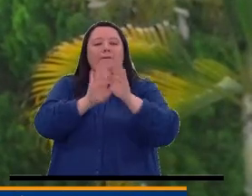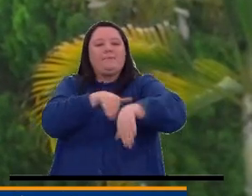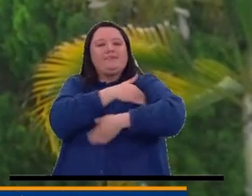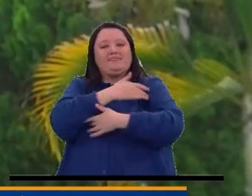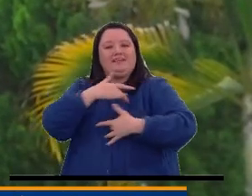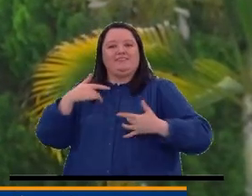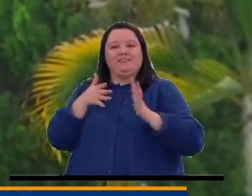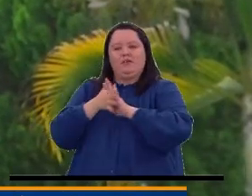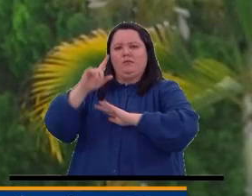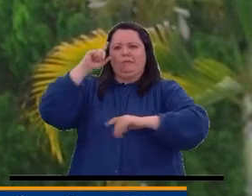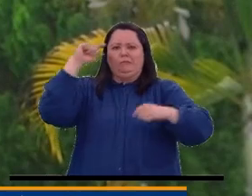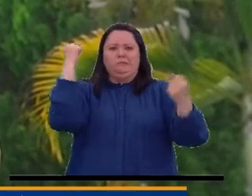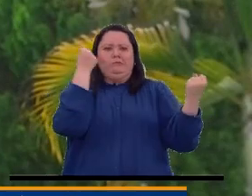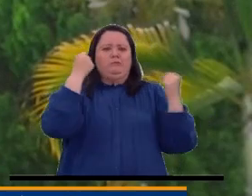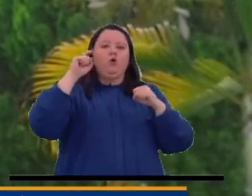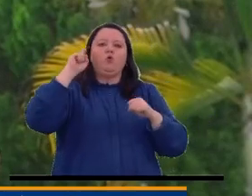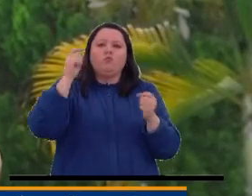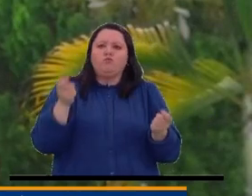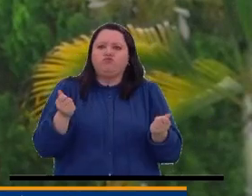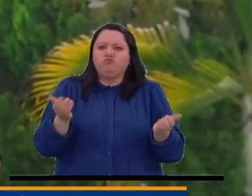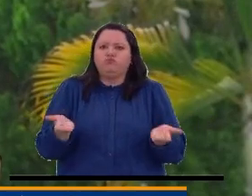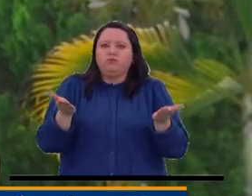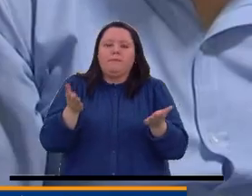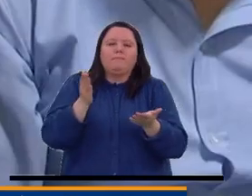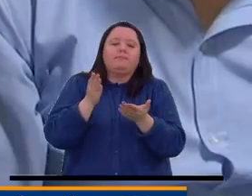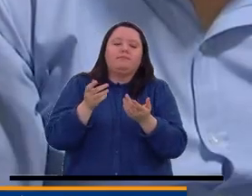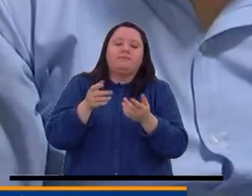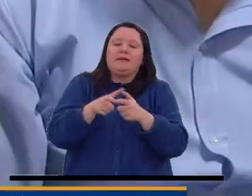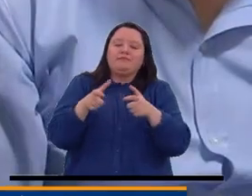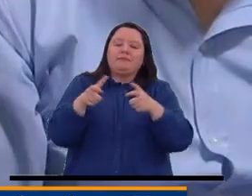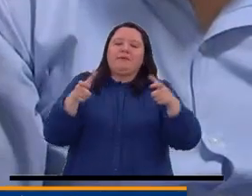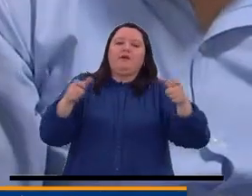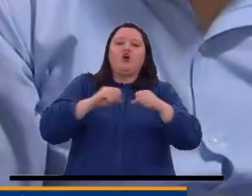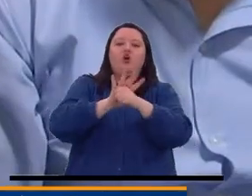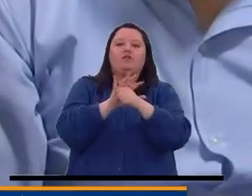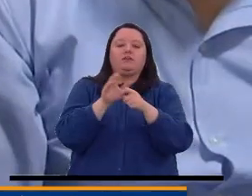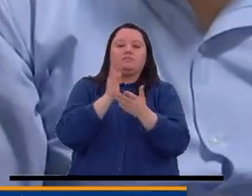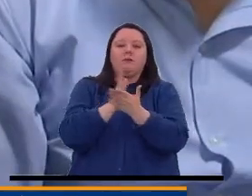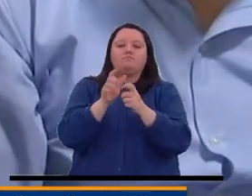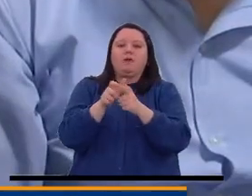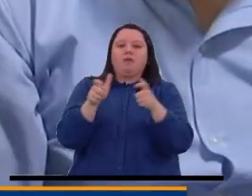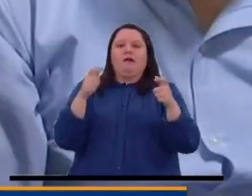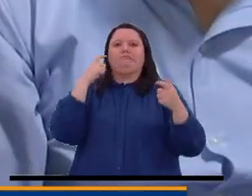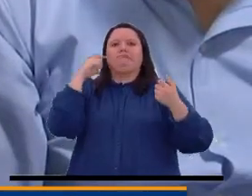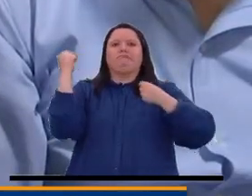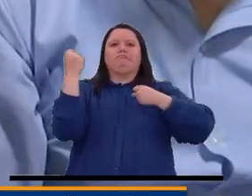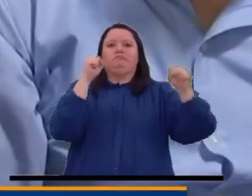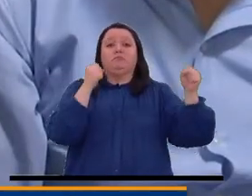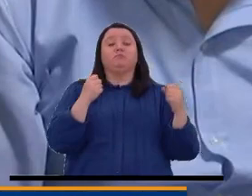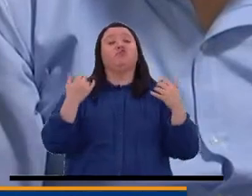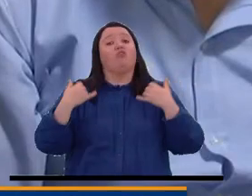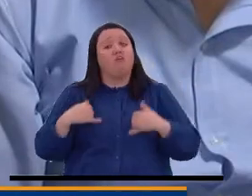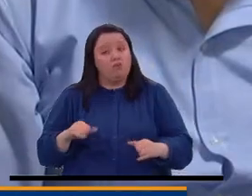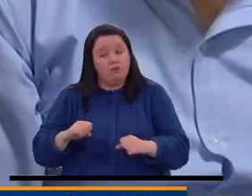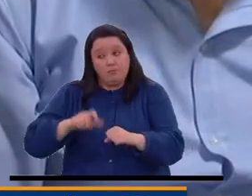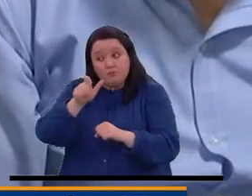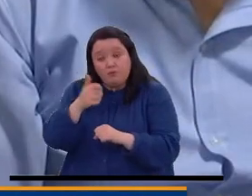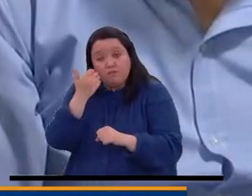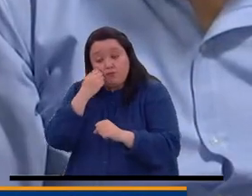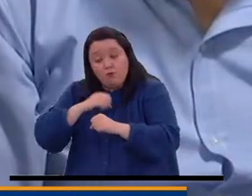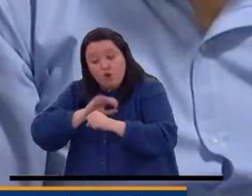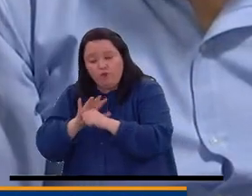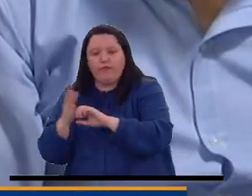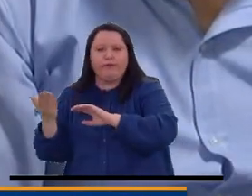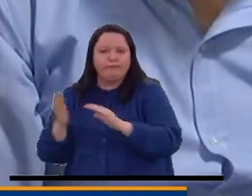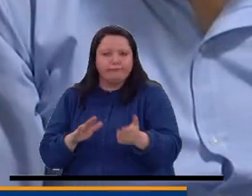Salud es su preocupación por los aumentos en los casos de COVID. Seguimos teniendo muertes por COVID y la mayoría